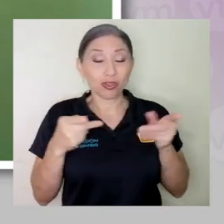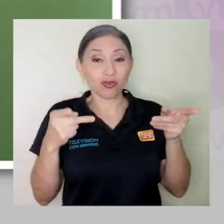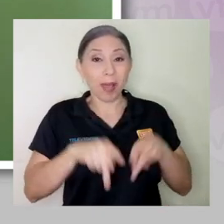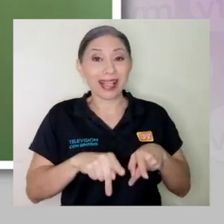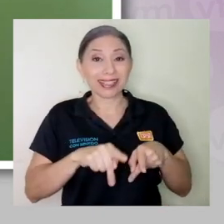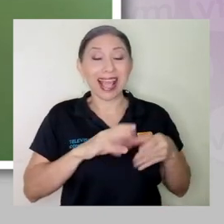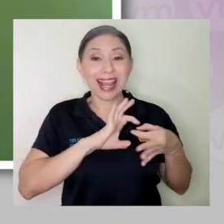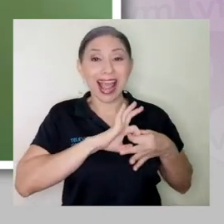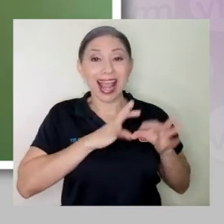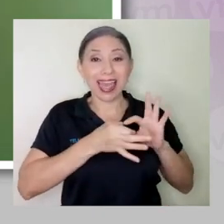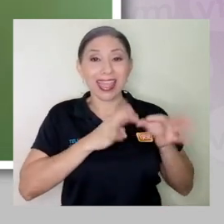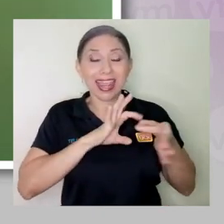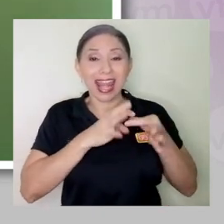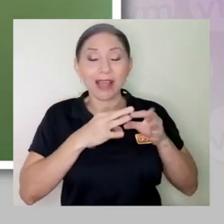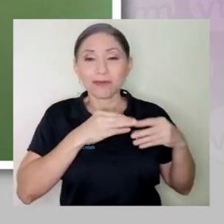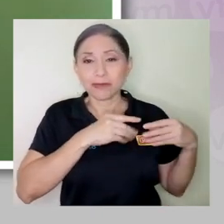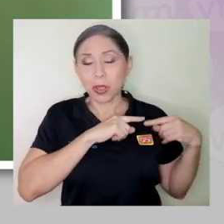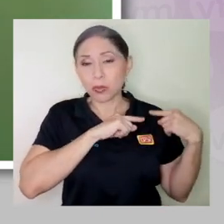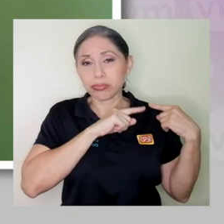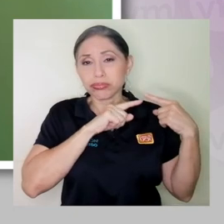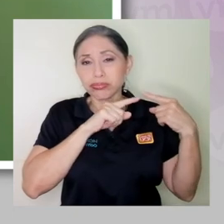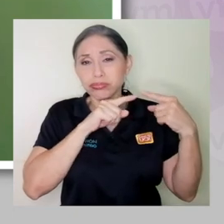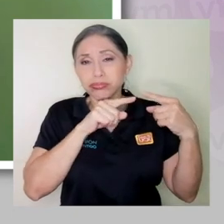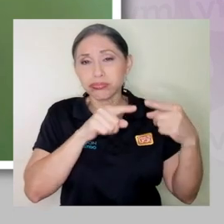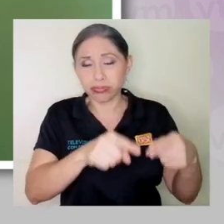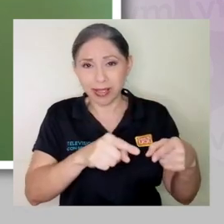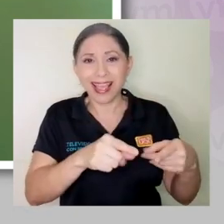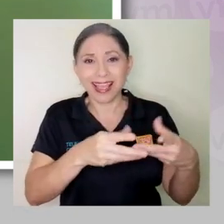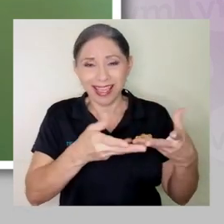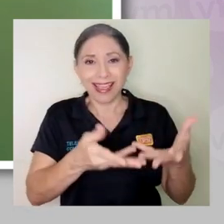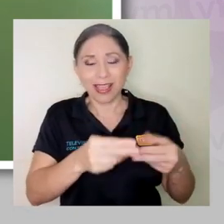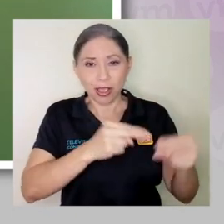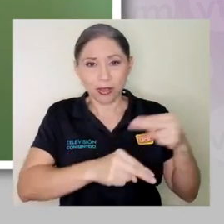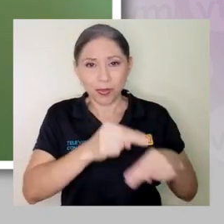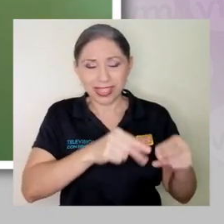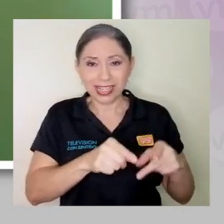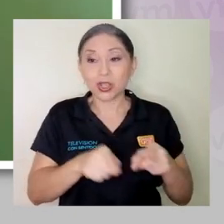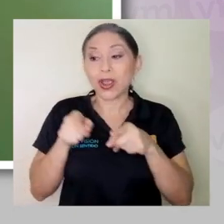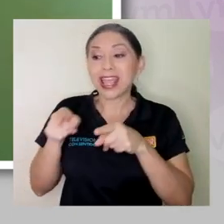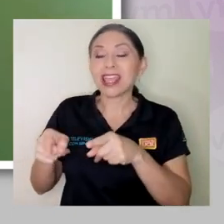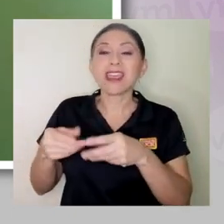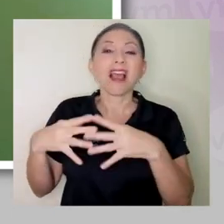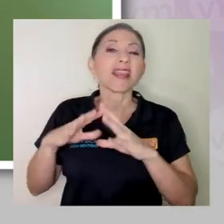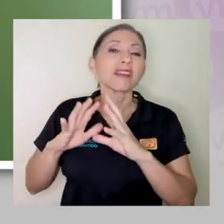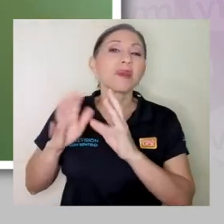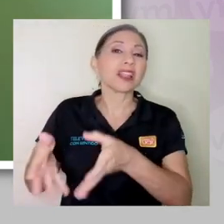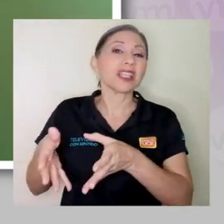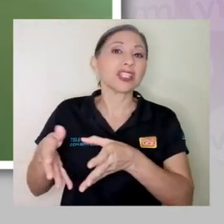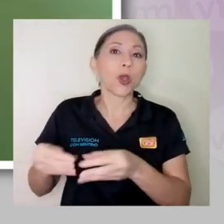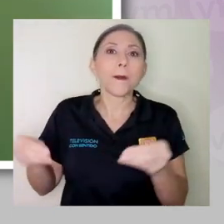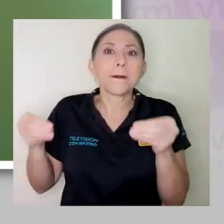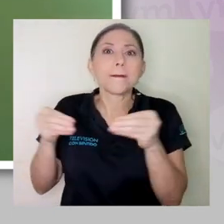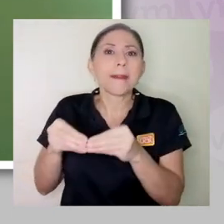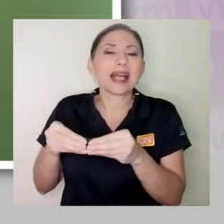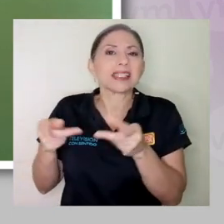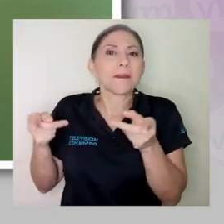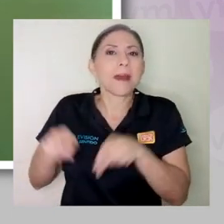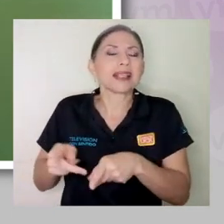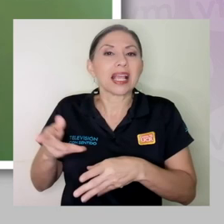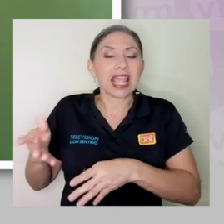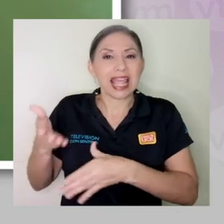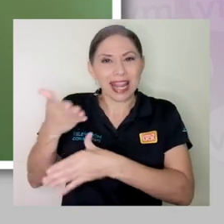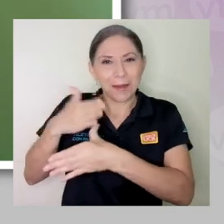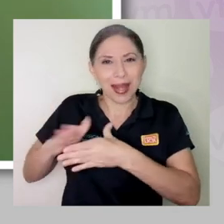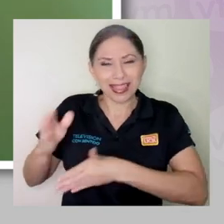en la parte de la cadena de producción y comercialización como tal y el desperdicio se da más en la parte de consumo.